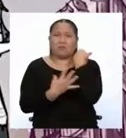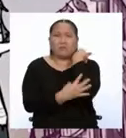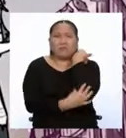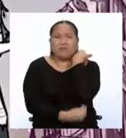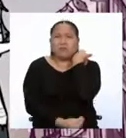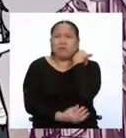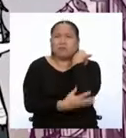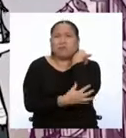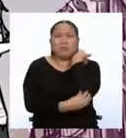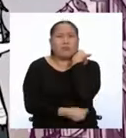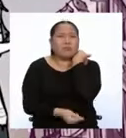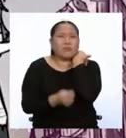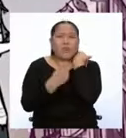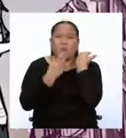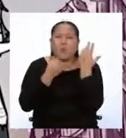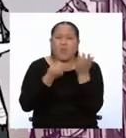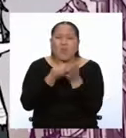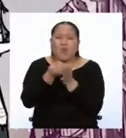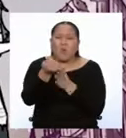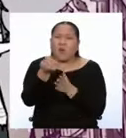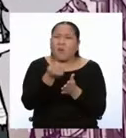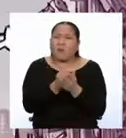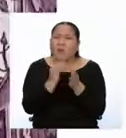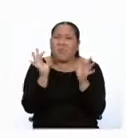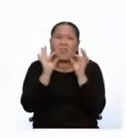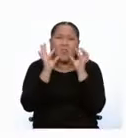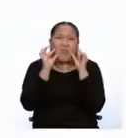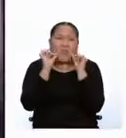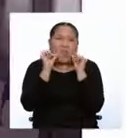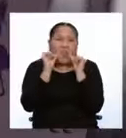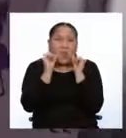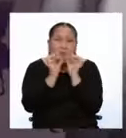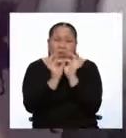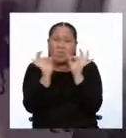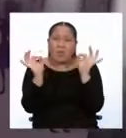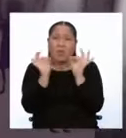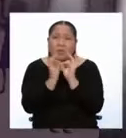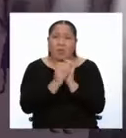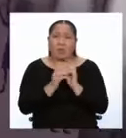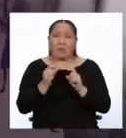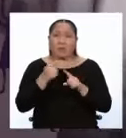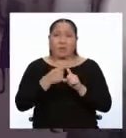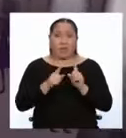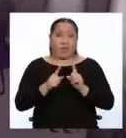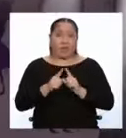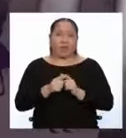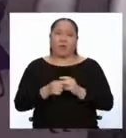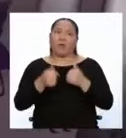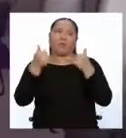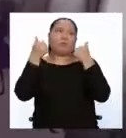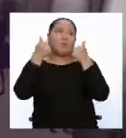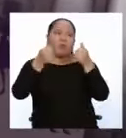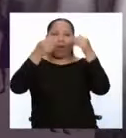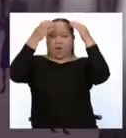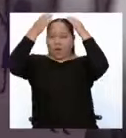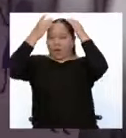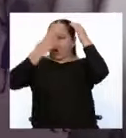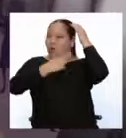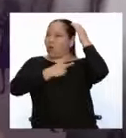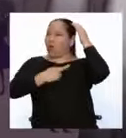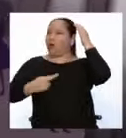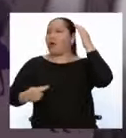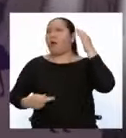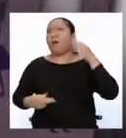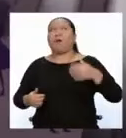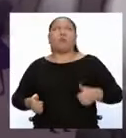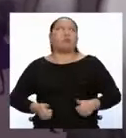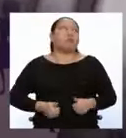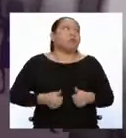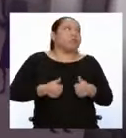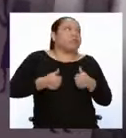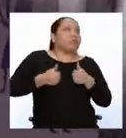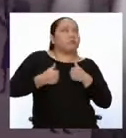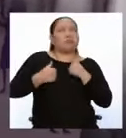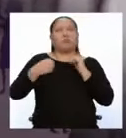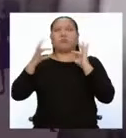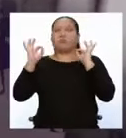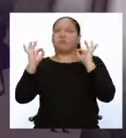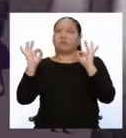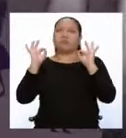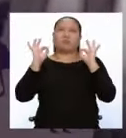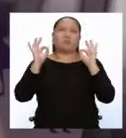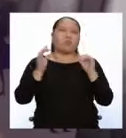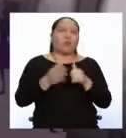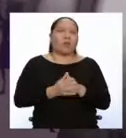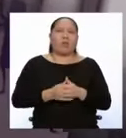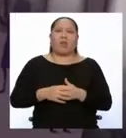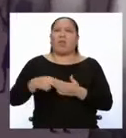comprar un caramelo de limón. Pero sí fue una época bien chévere para los reyes que se daban la gran vida y armaban